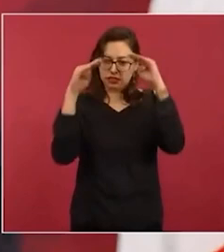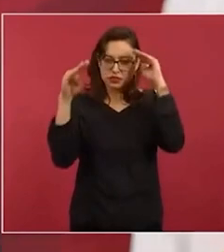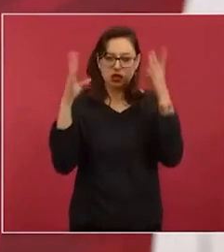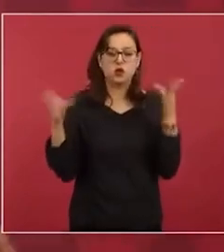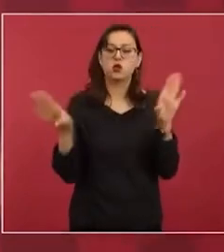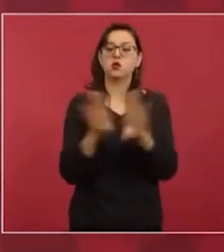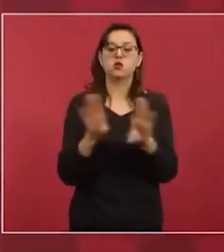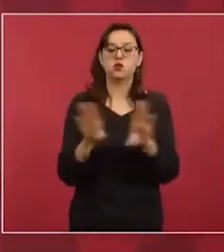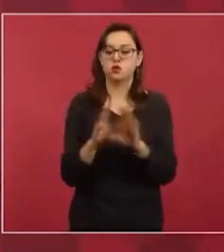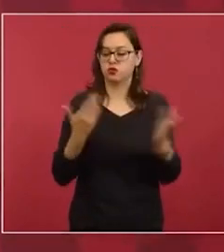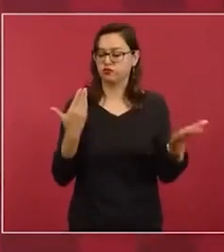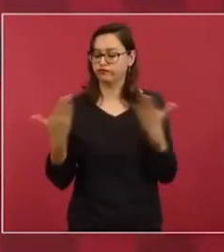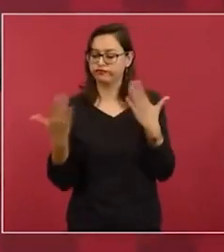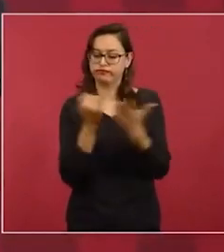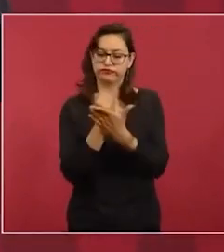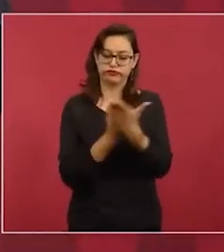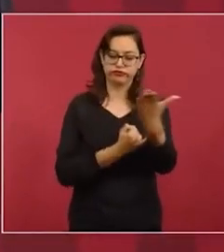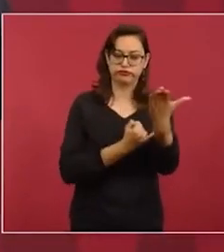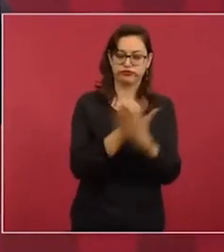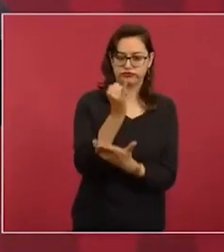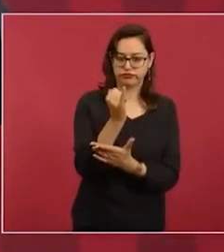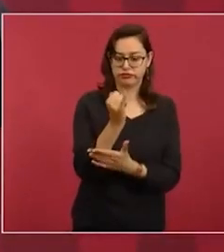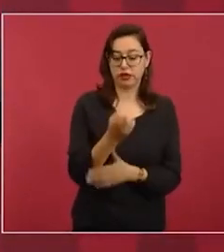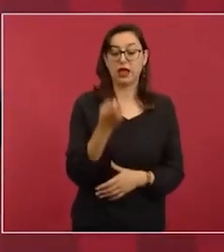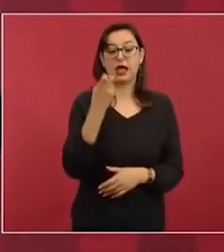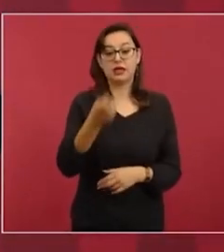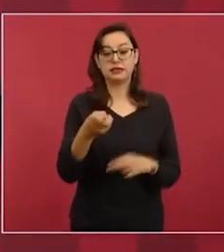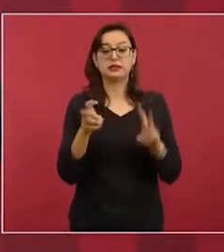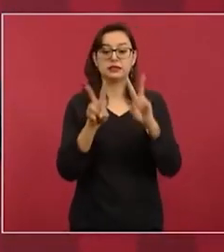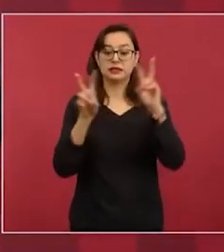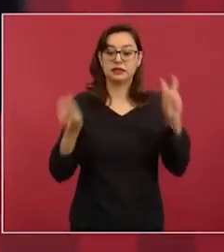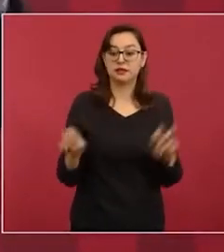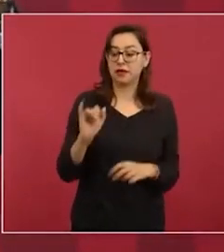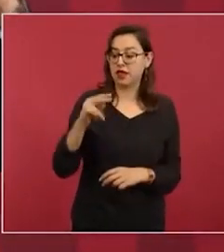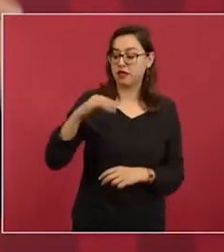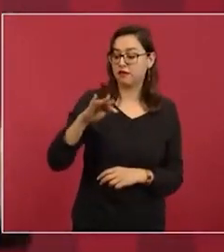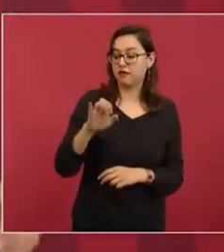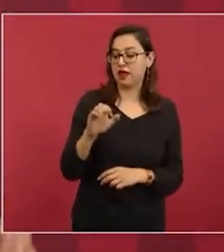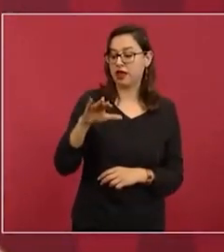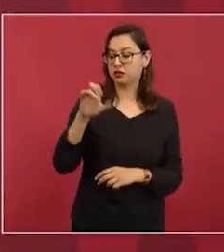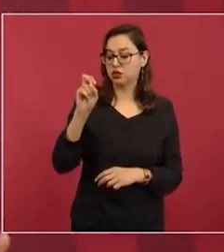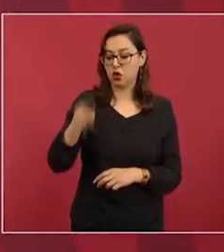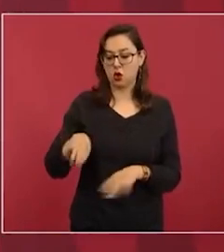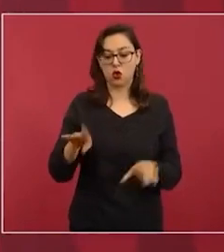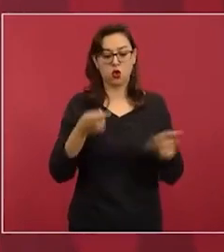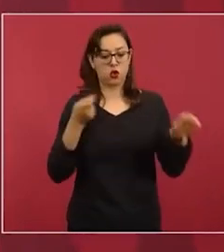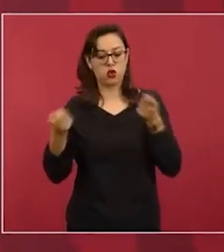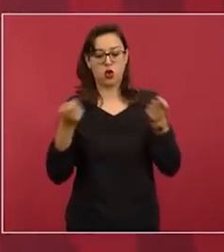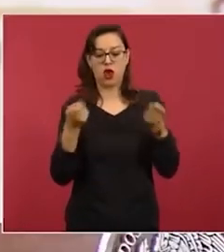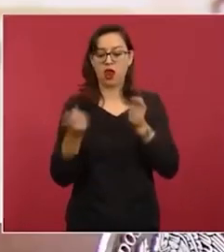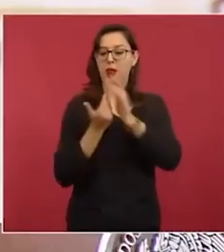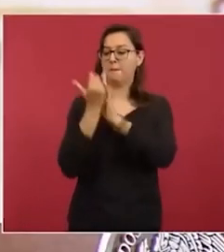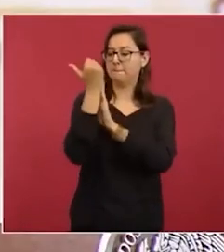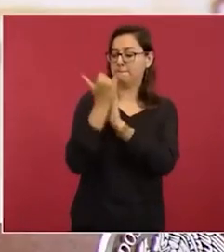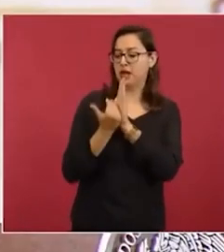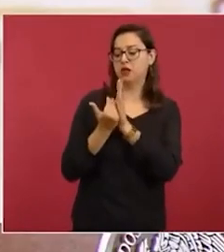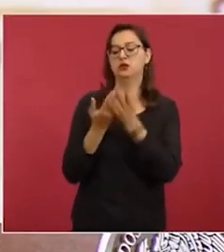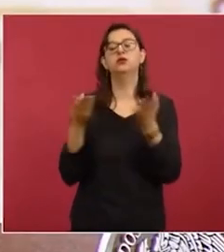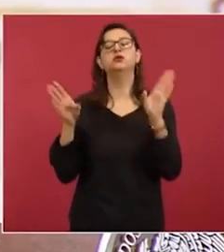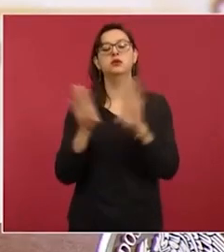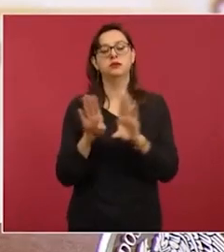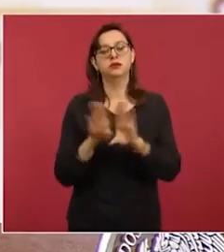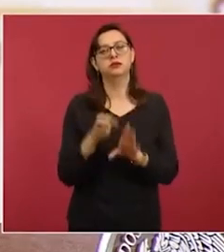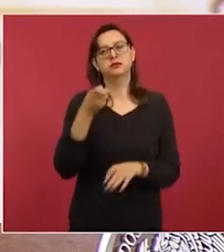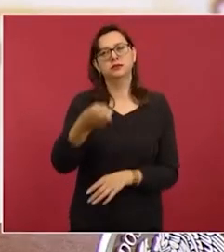Entonces, en el caso de la inflación eso es lo que estamos analizando qué es lo que vamos a llevar a